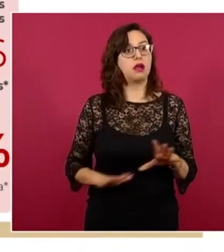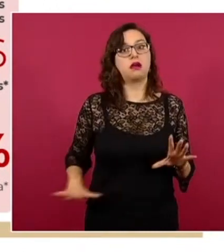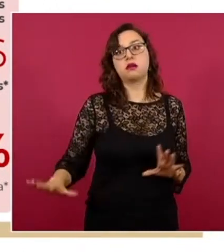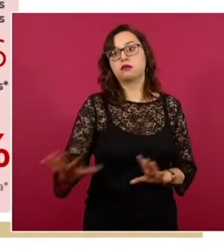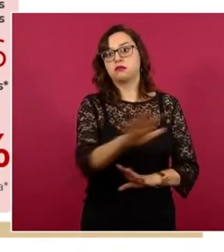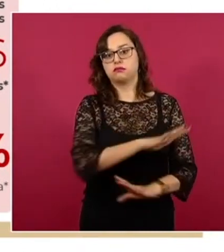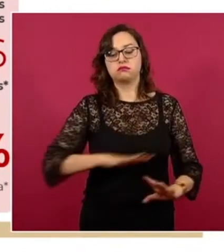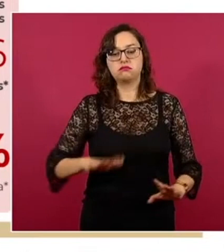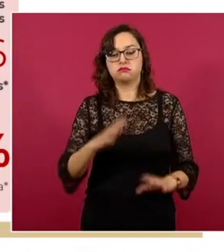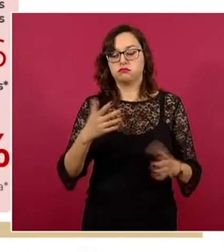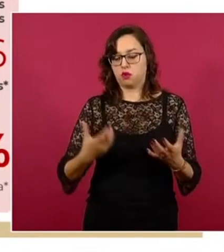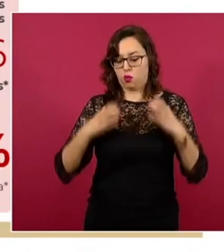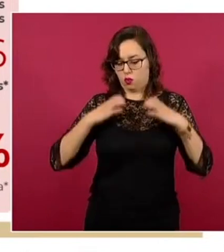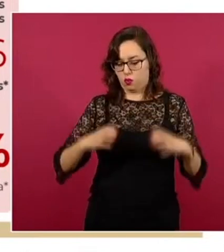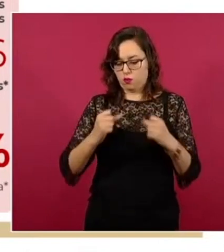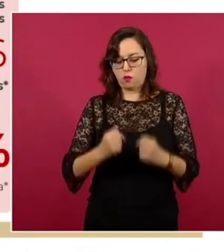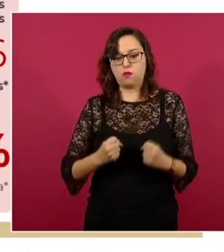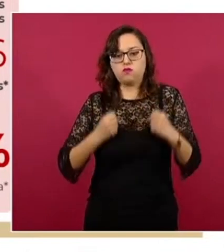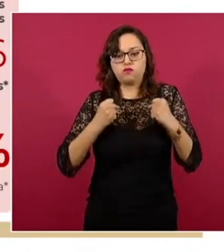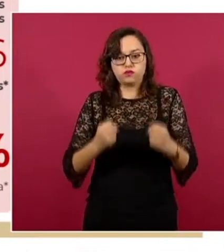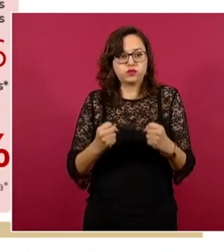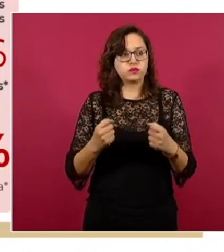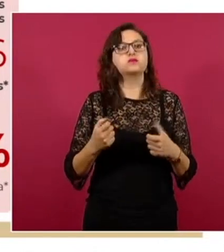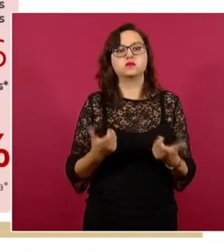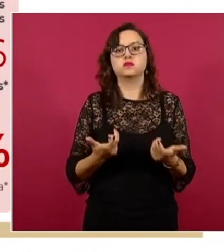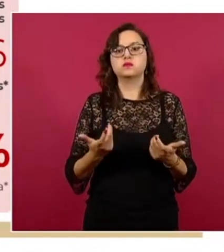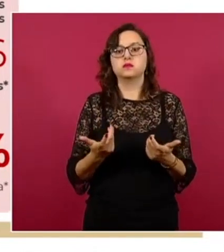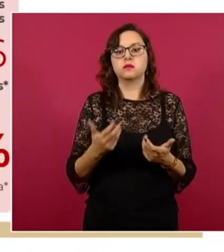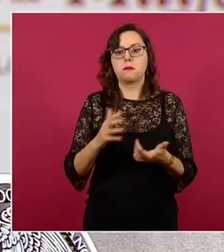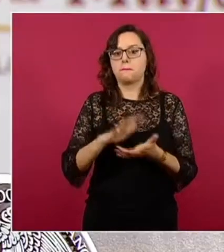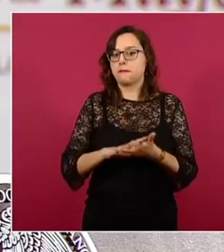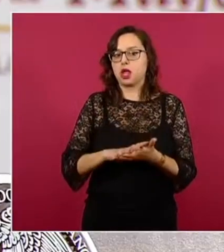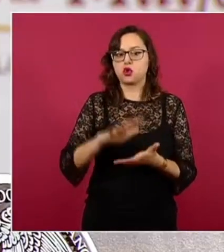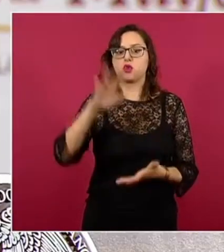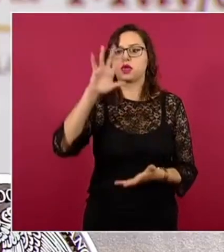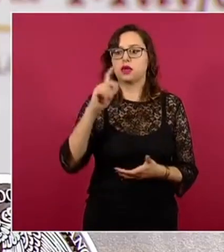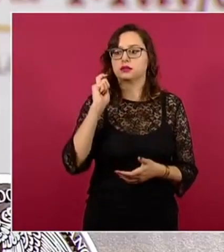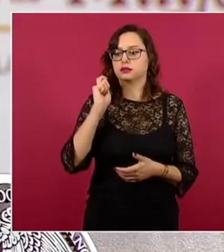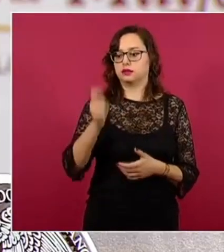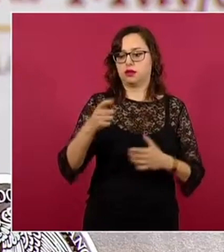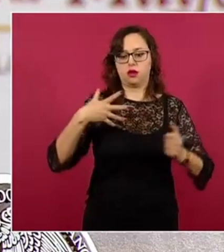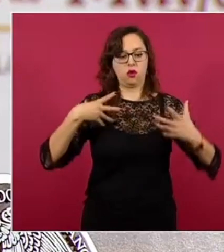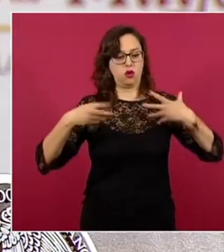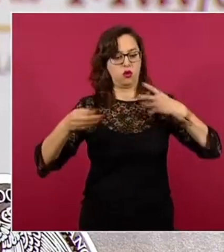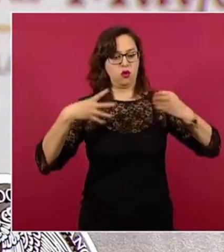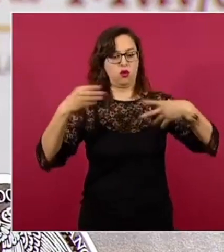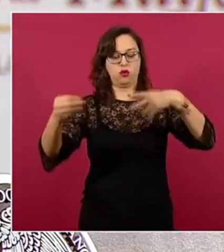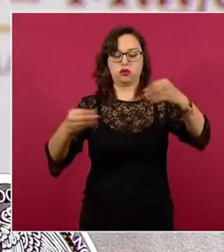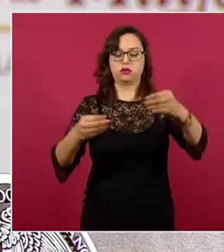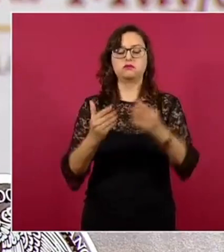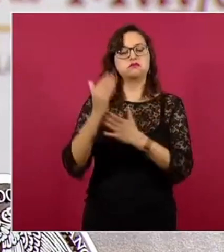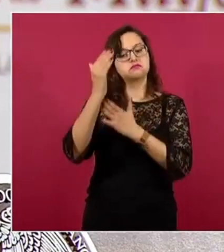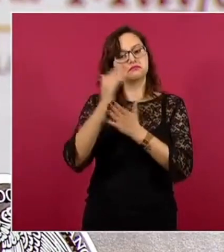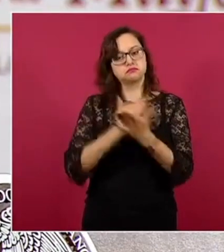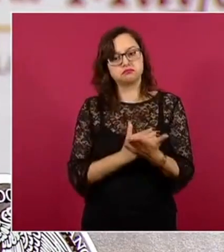precisamente lo que permite tener una lenta propagación, pero además una protección muy importante contra los desenlaces